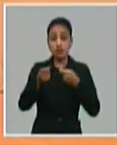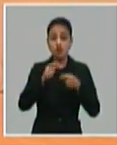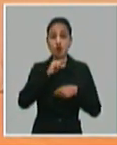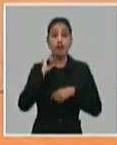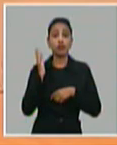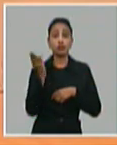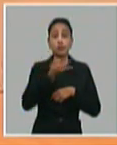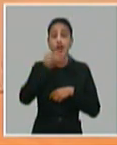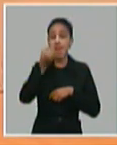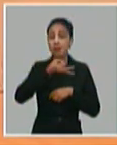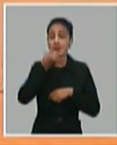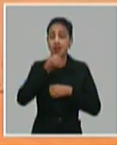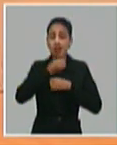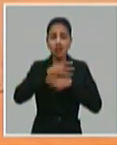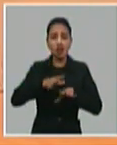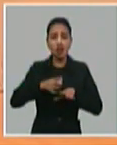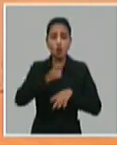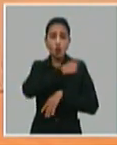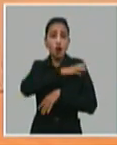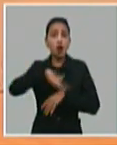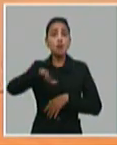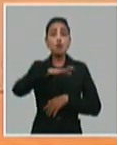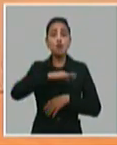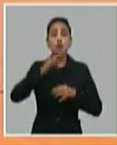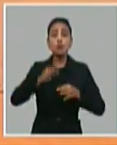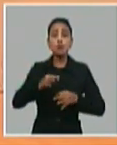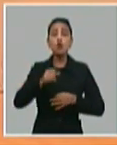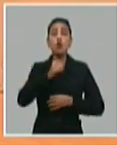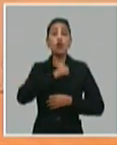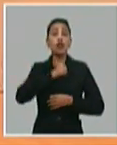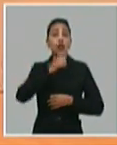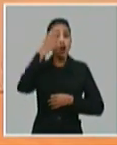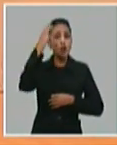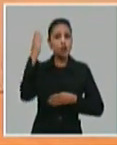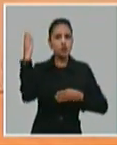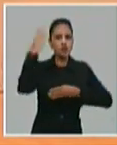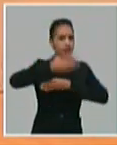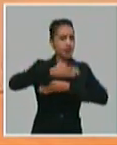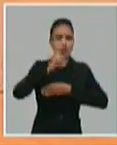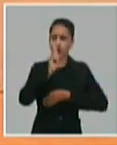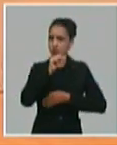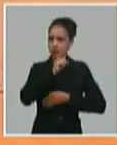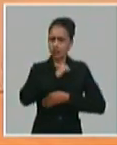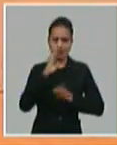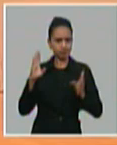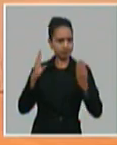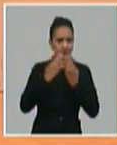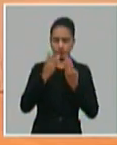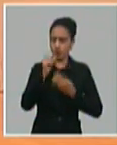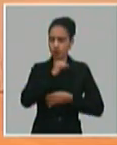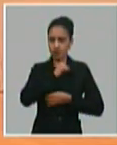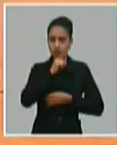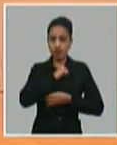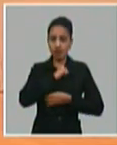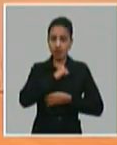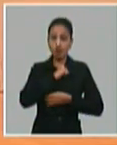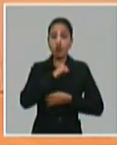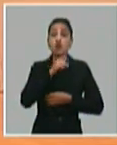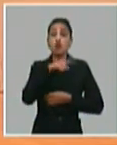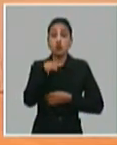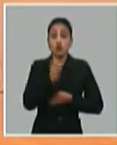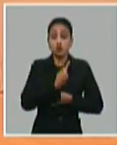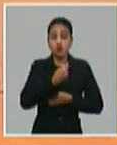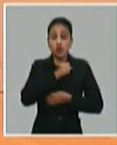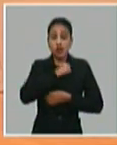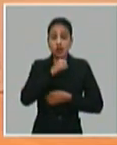claro a la población que la voluntad del gobierno no es cerrar... No es cerrar, todo lo contrario. Nosotros